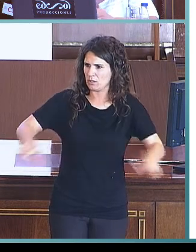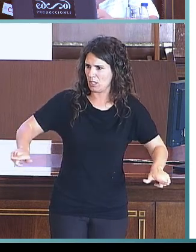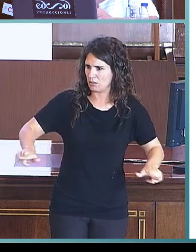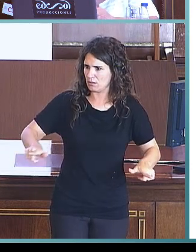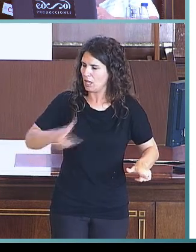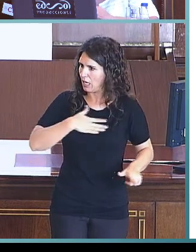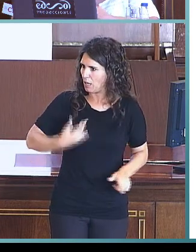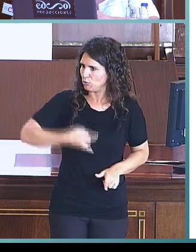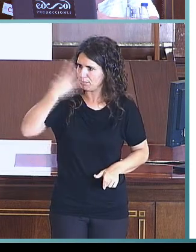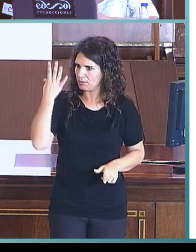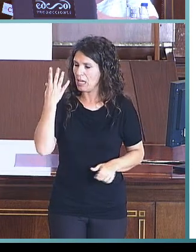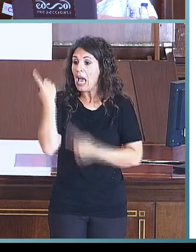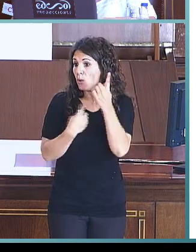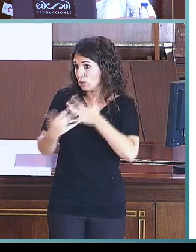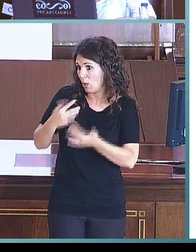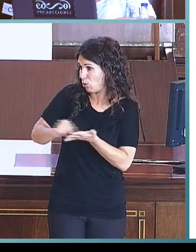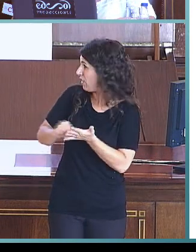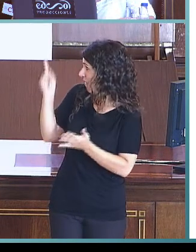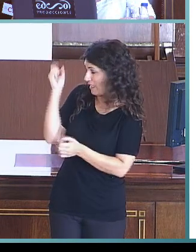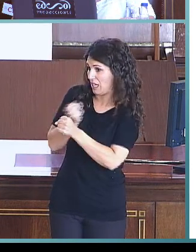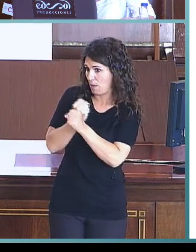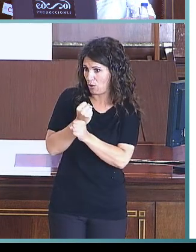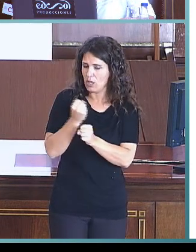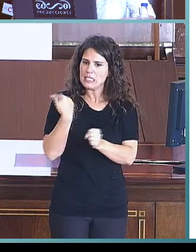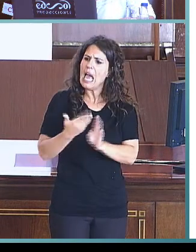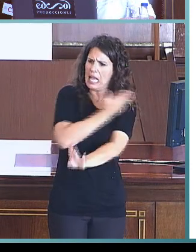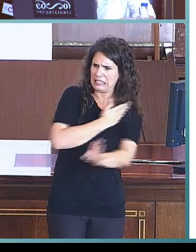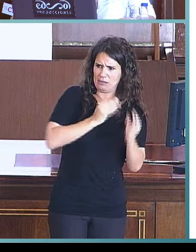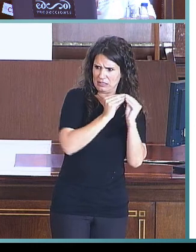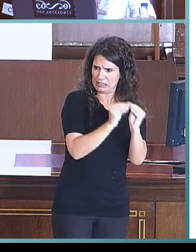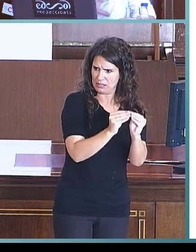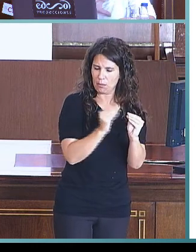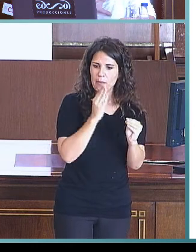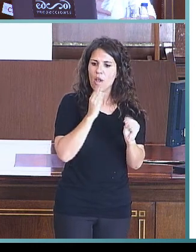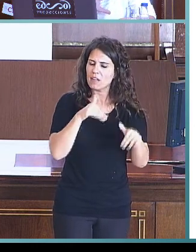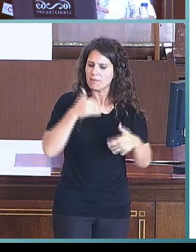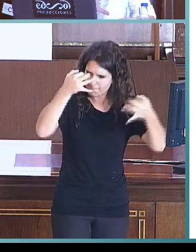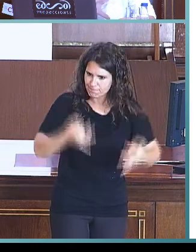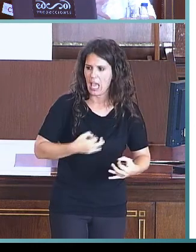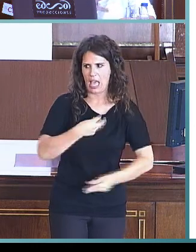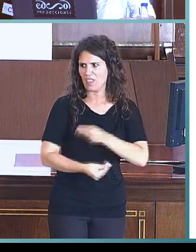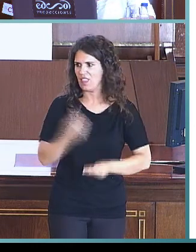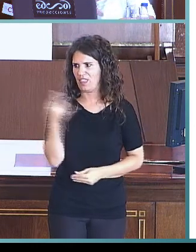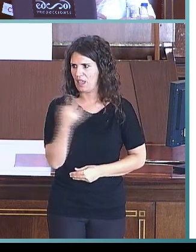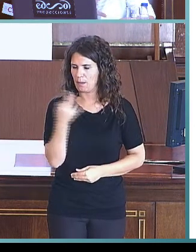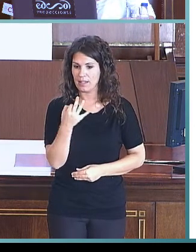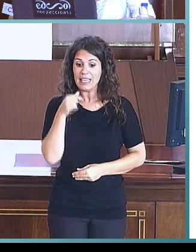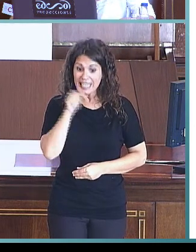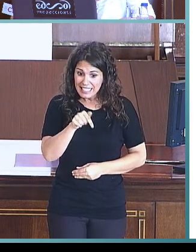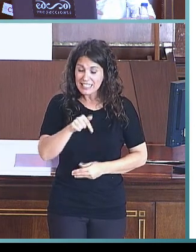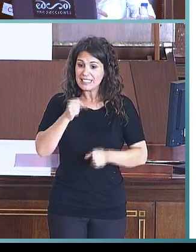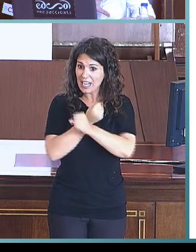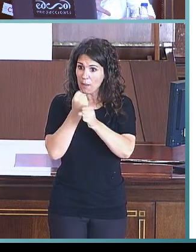este trabajo ya estábamos desarrollando, que nos permite hacer, como os decía antes, un barrido, un